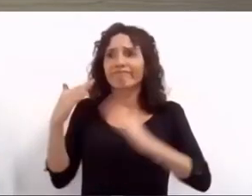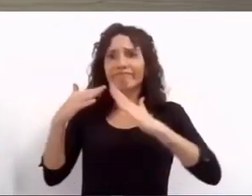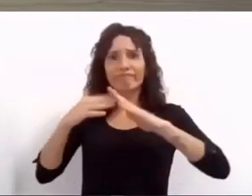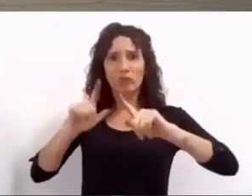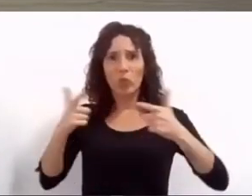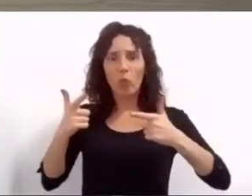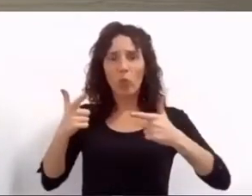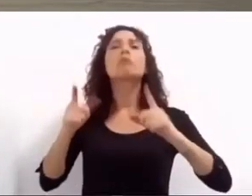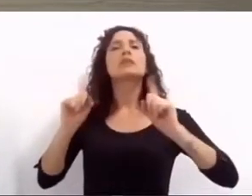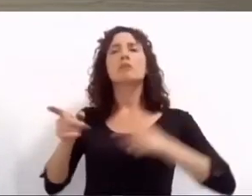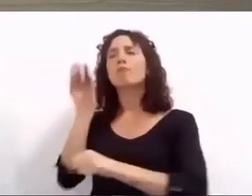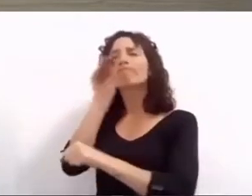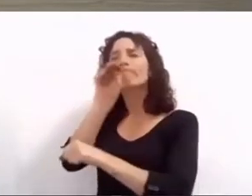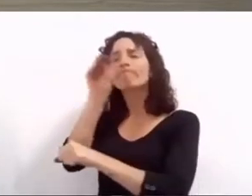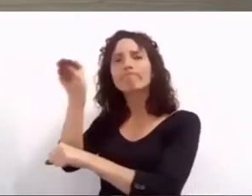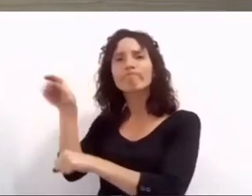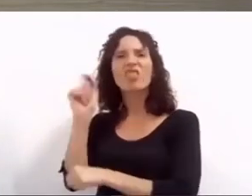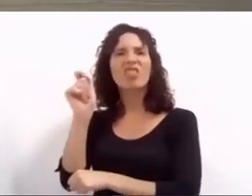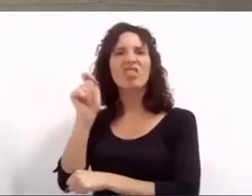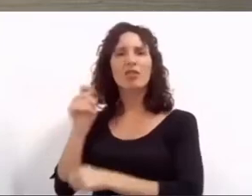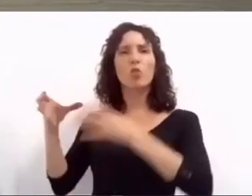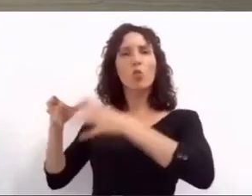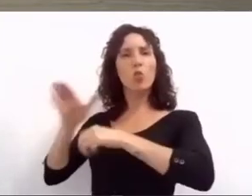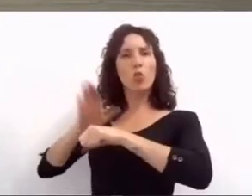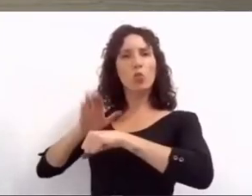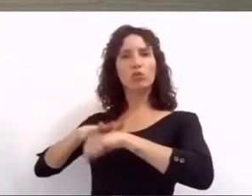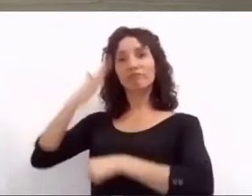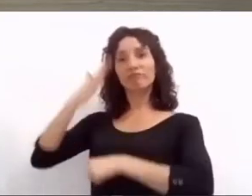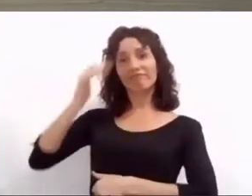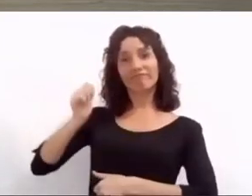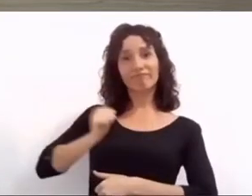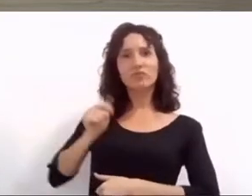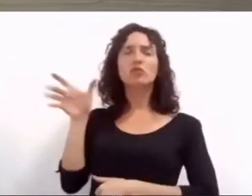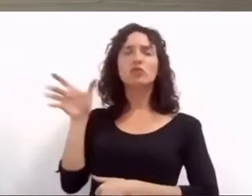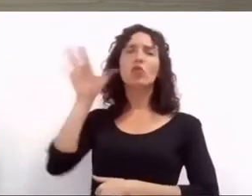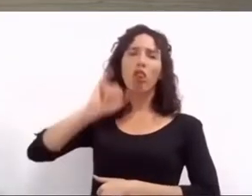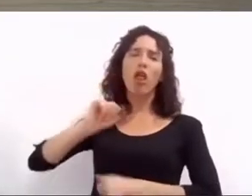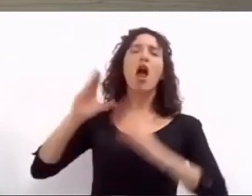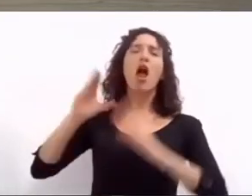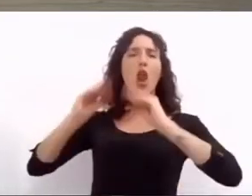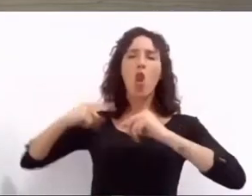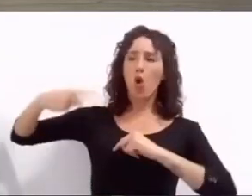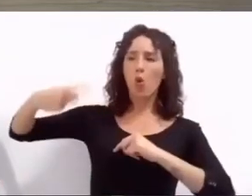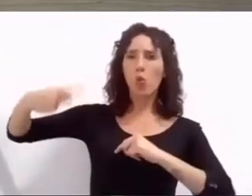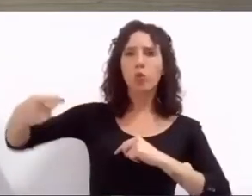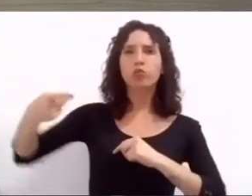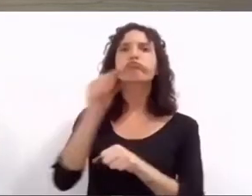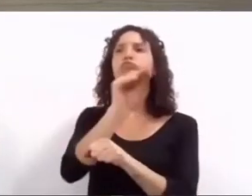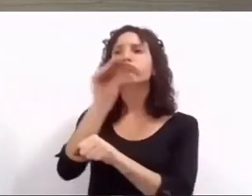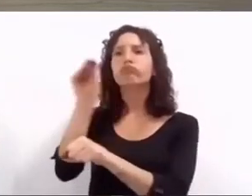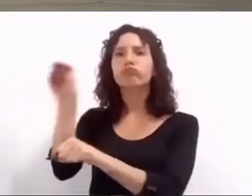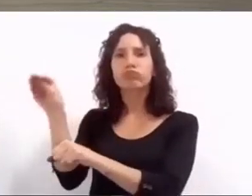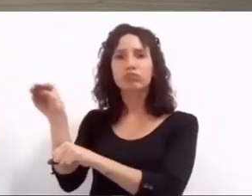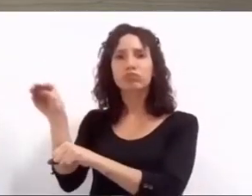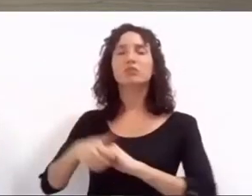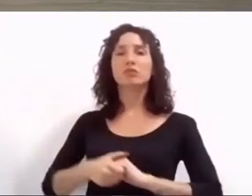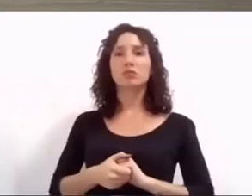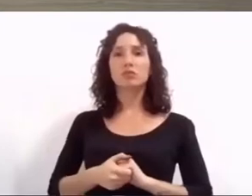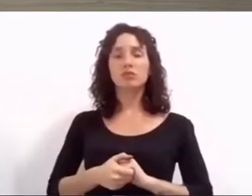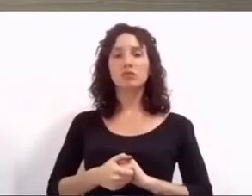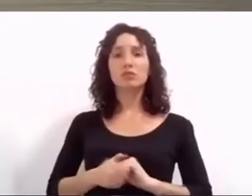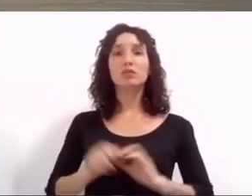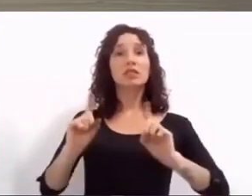alimentaria con los ex combatientes de Malvinas cada noche dispusimos un enorme operativo con 11 nuevos refugios de